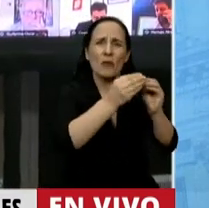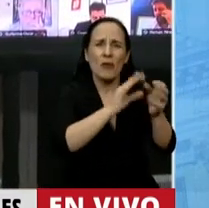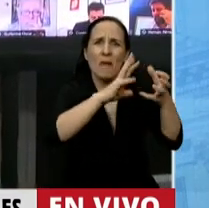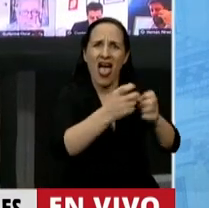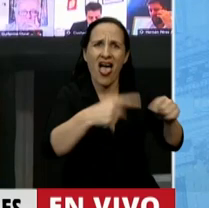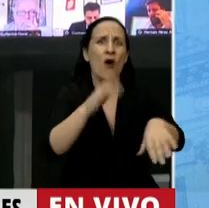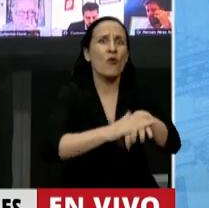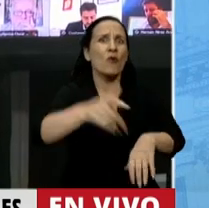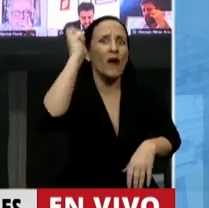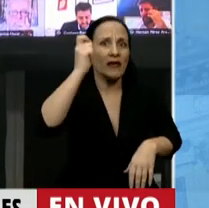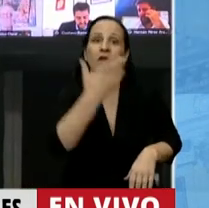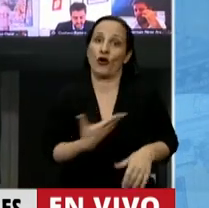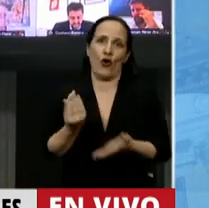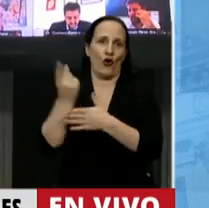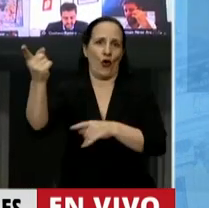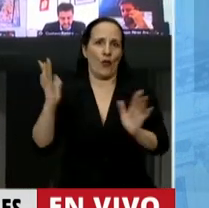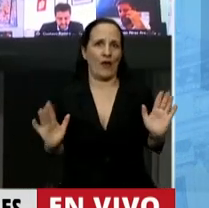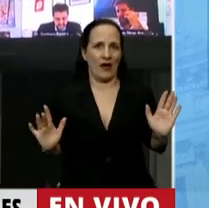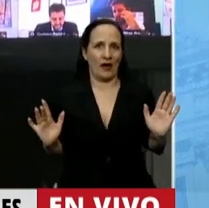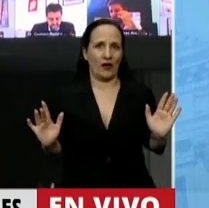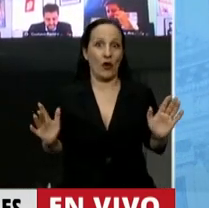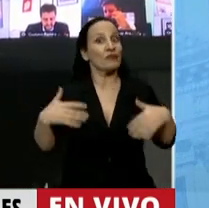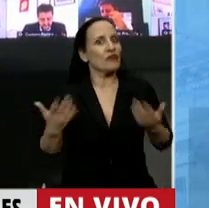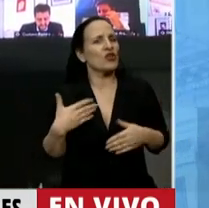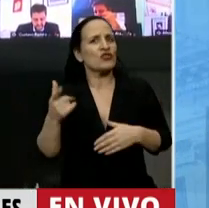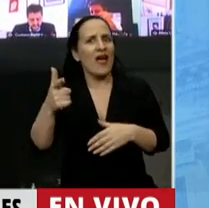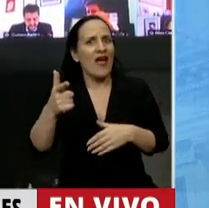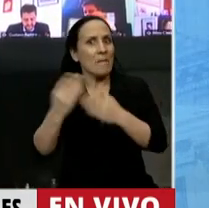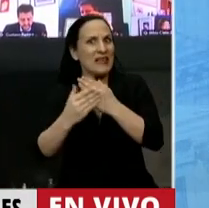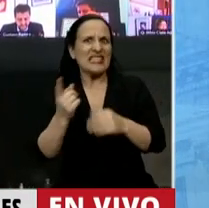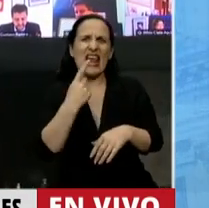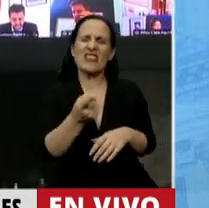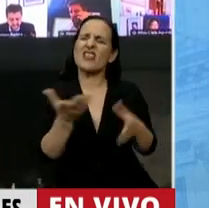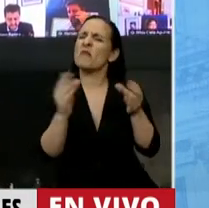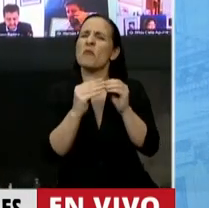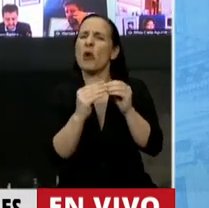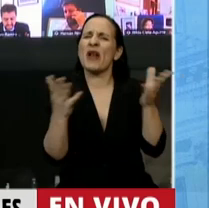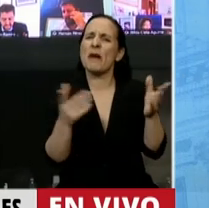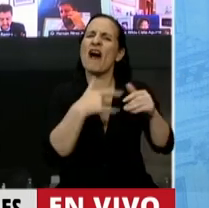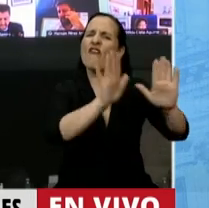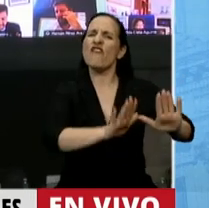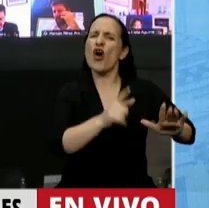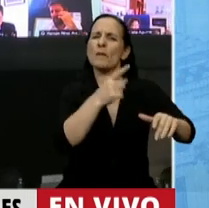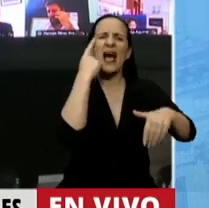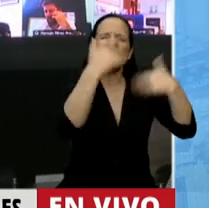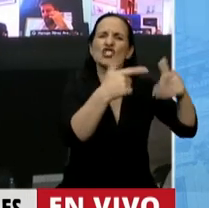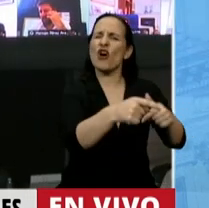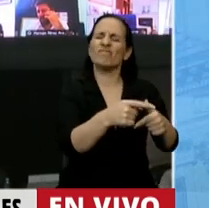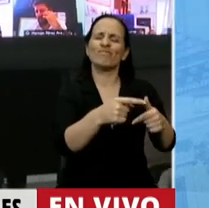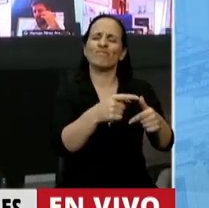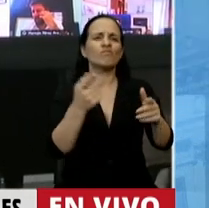Y entonces cuando Soledad Cuña dice el problema de la docencia es que tiene una mala formación porque los institutos